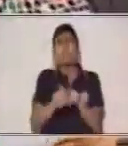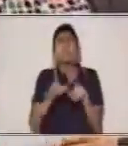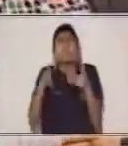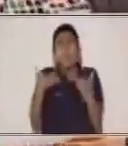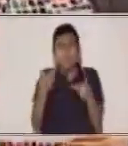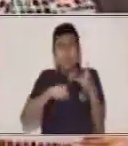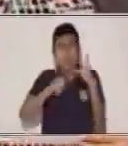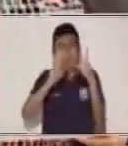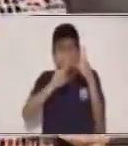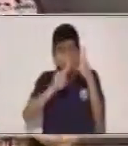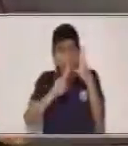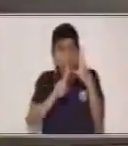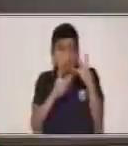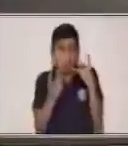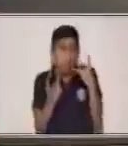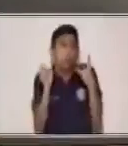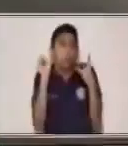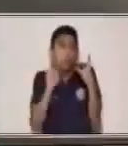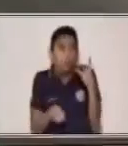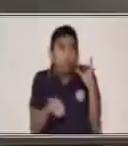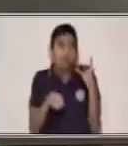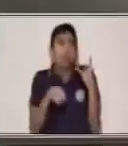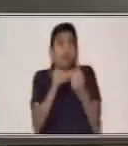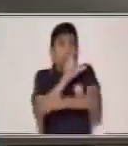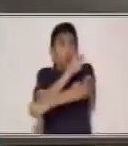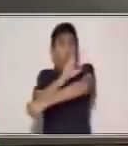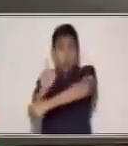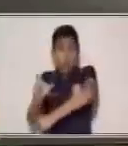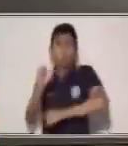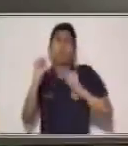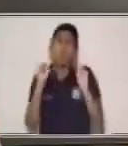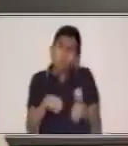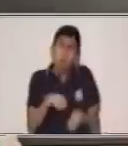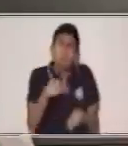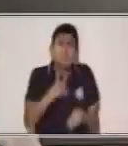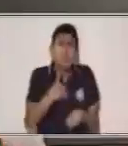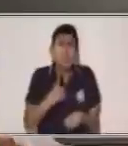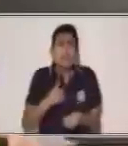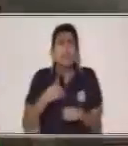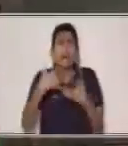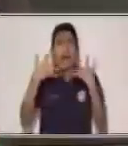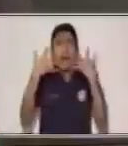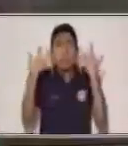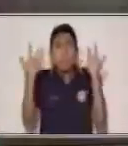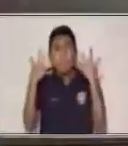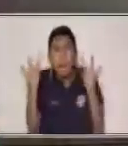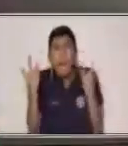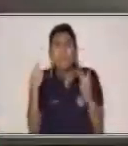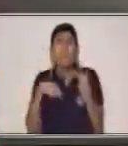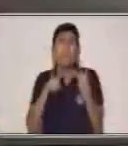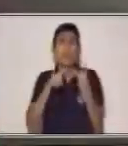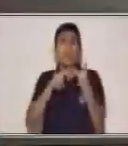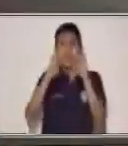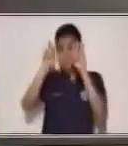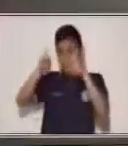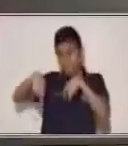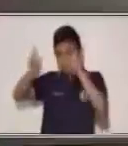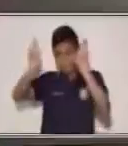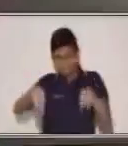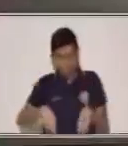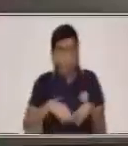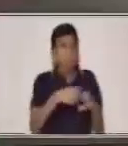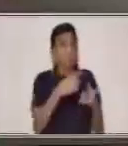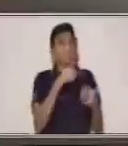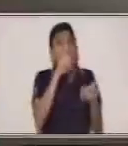personas, pueden tener como personajes animales, ¿sí? Pero también se basa en